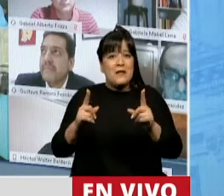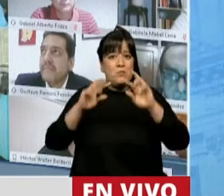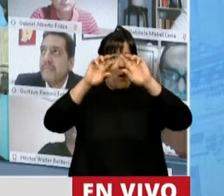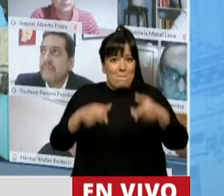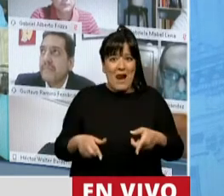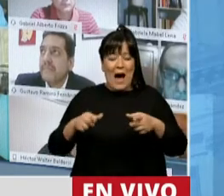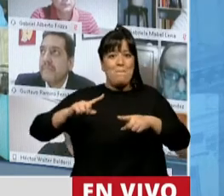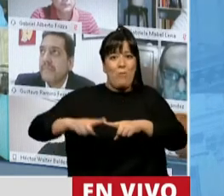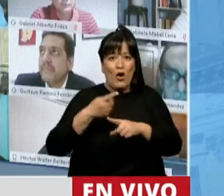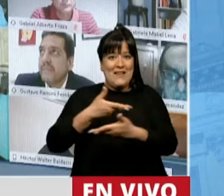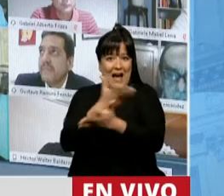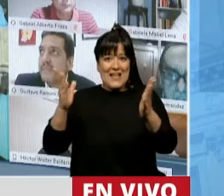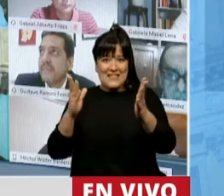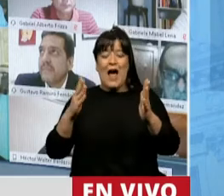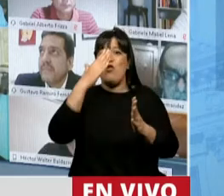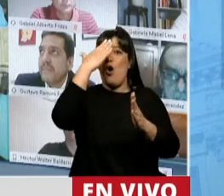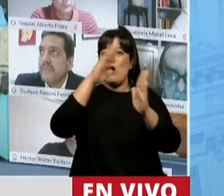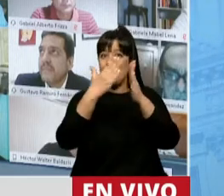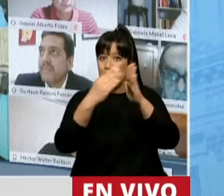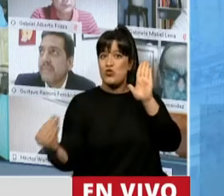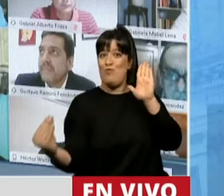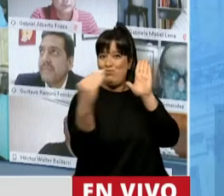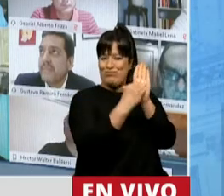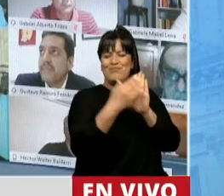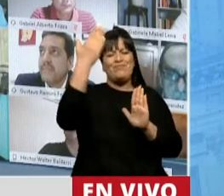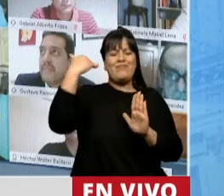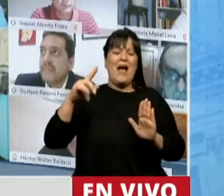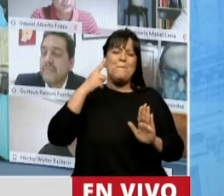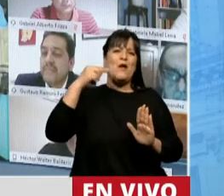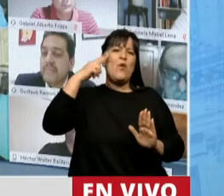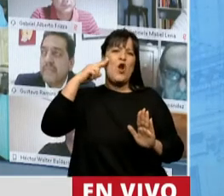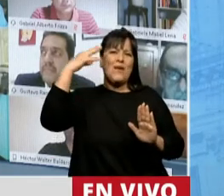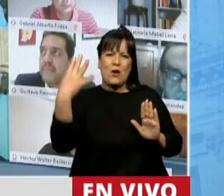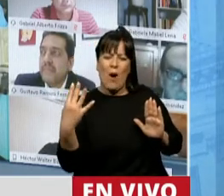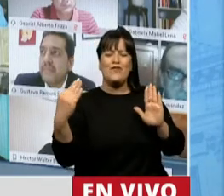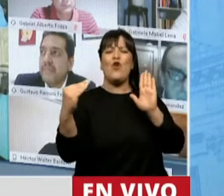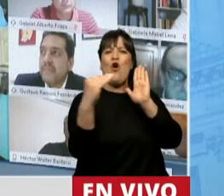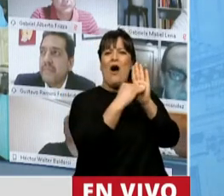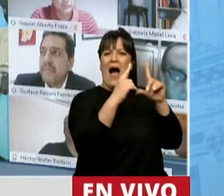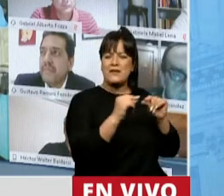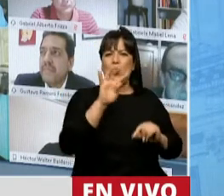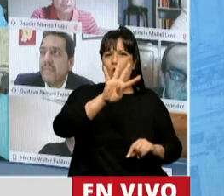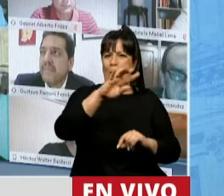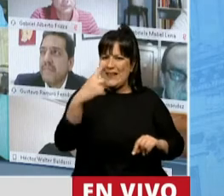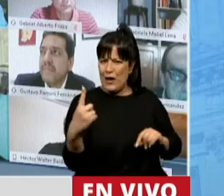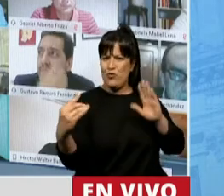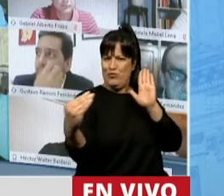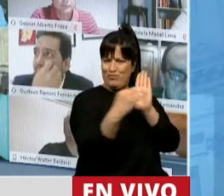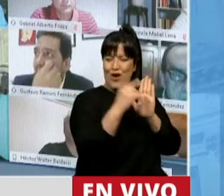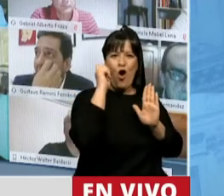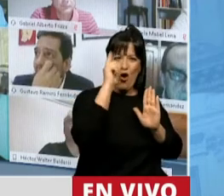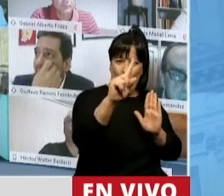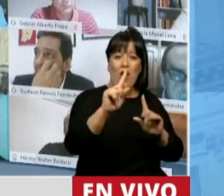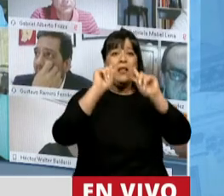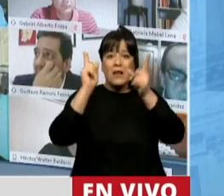plasmarla en un artículo de la Constitución Nacional, allá por el 94, en el artículo 41, y así como logramos nuevamente las distintas